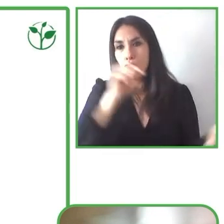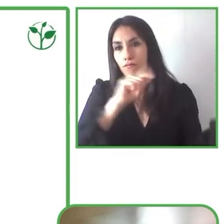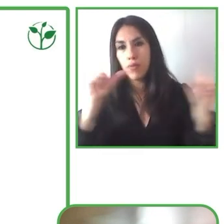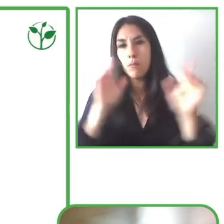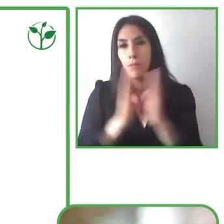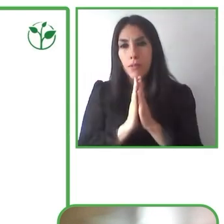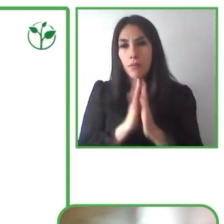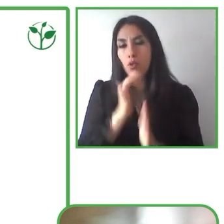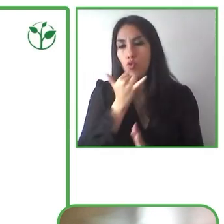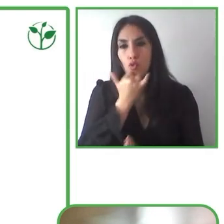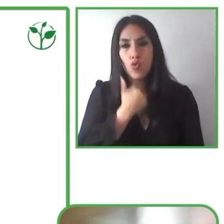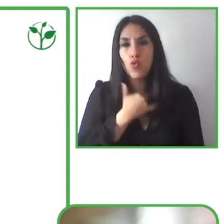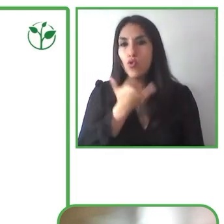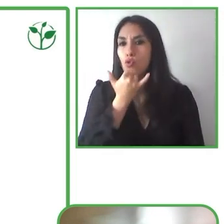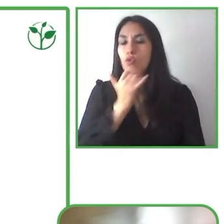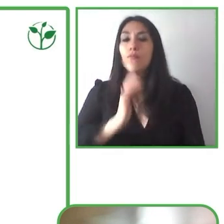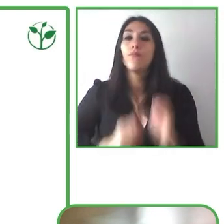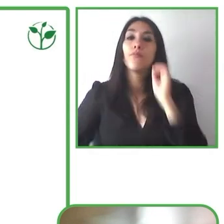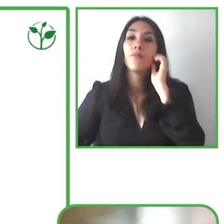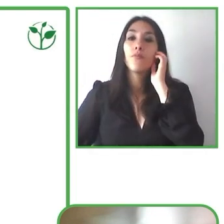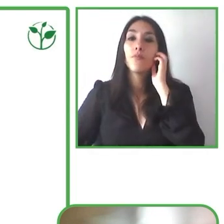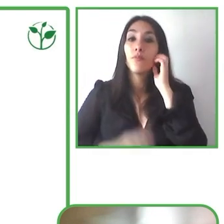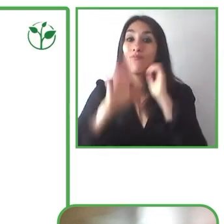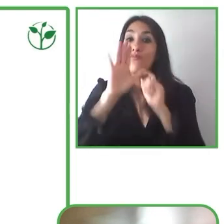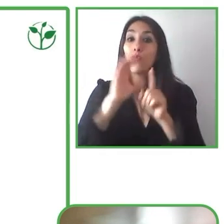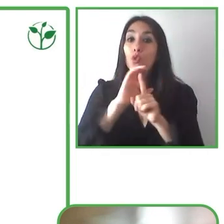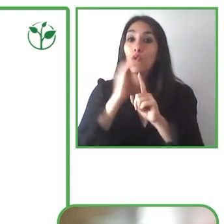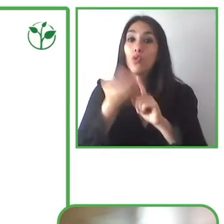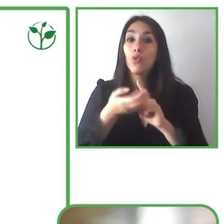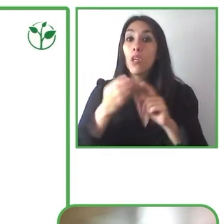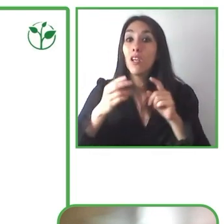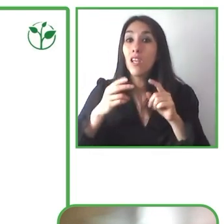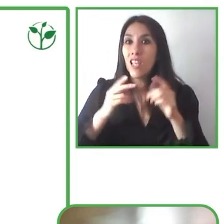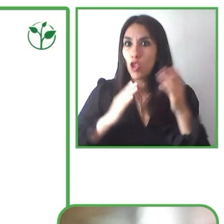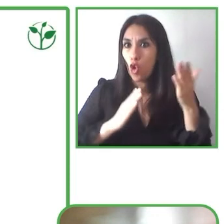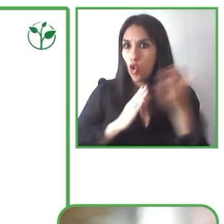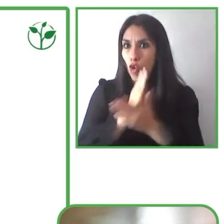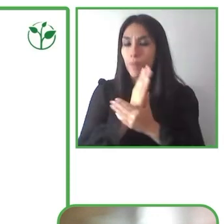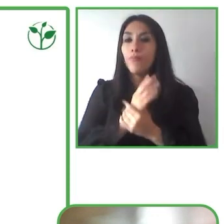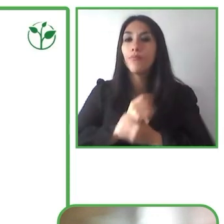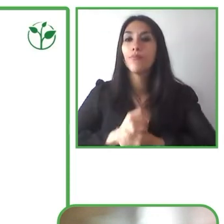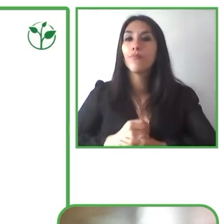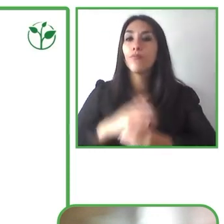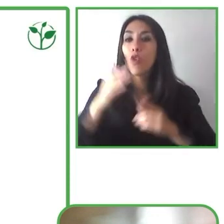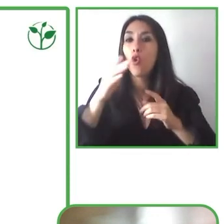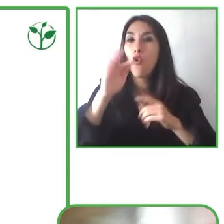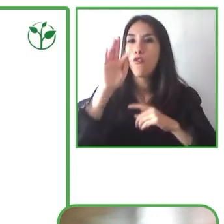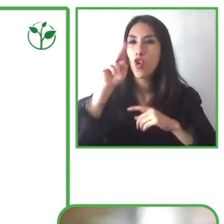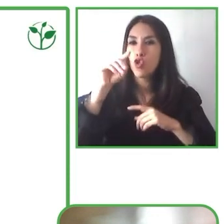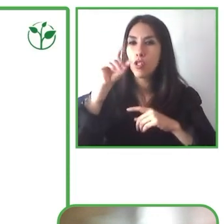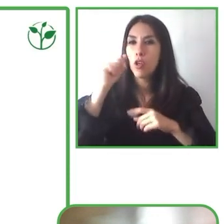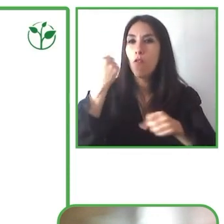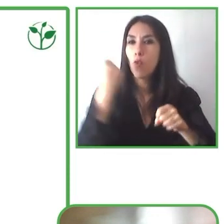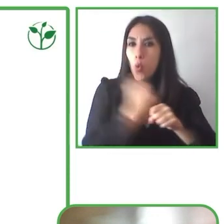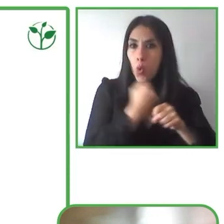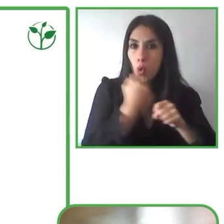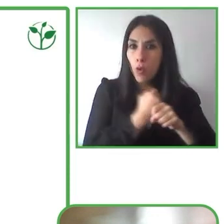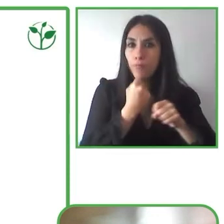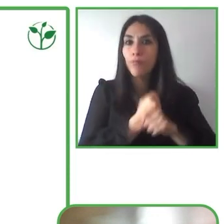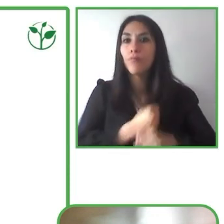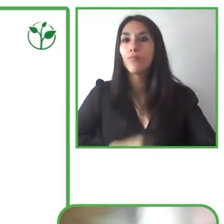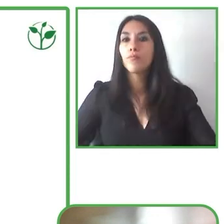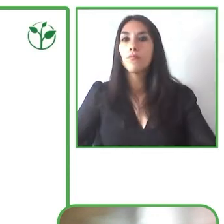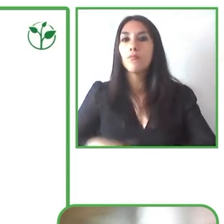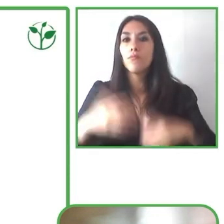La cultura es un derecho fundamental. En la Fundación ONCE se trabaja desde el Departamento de Cultura y Ocio para trabajar de forma transversal con los